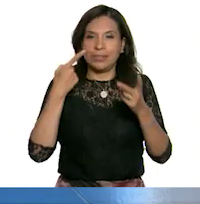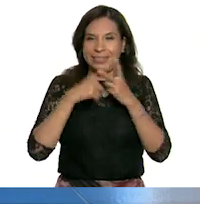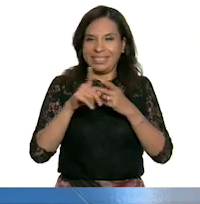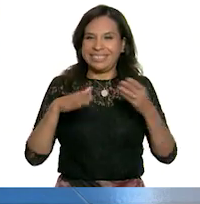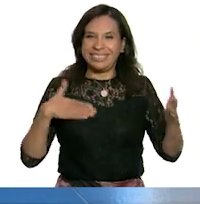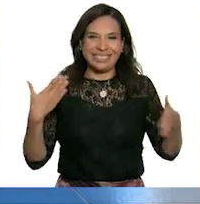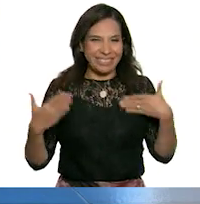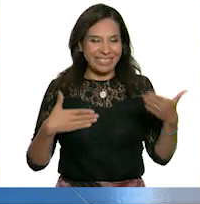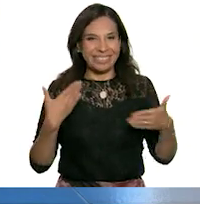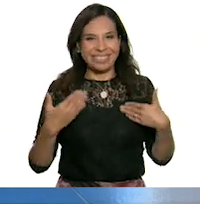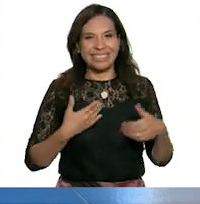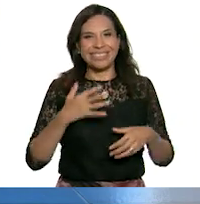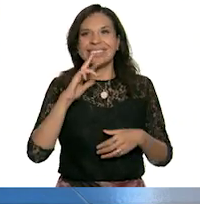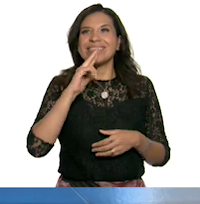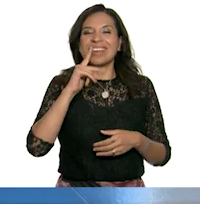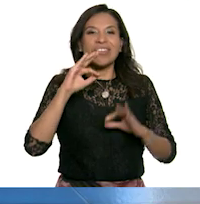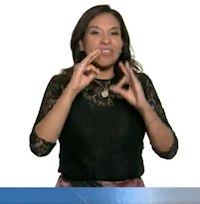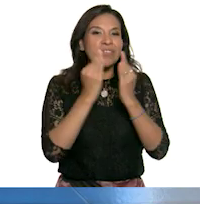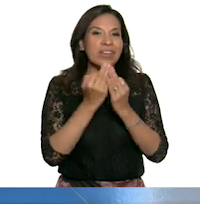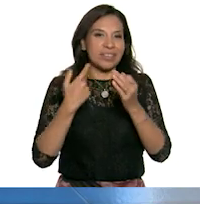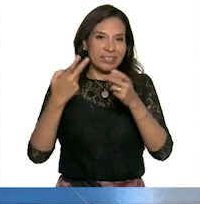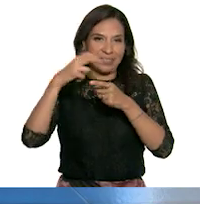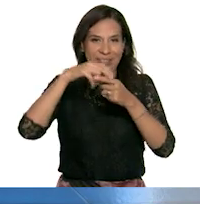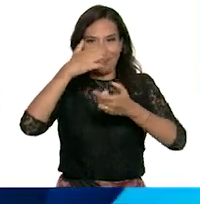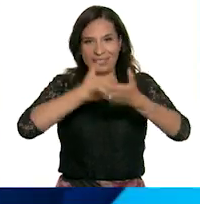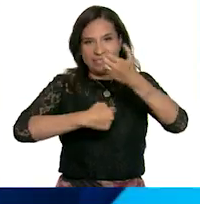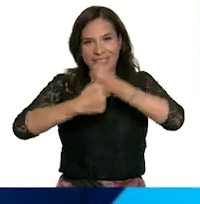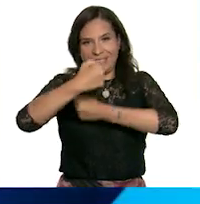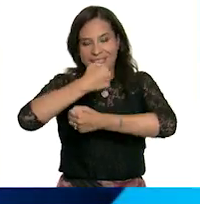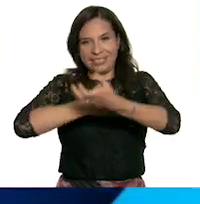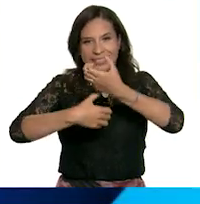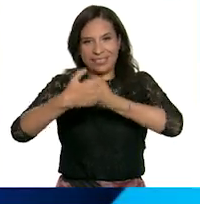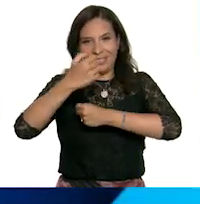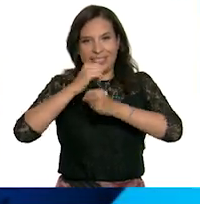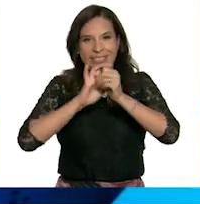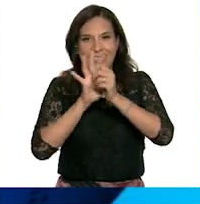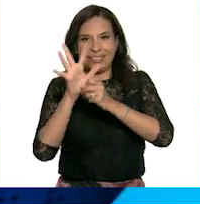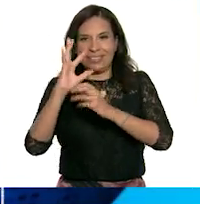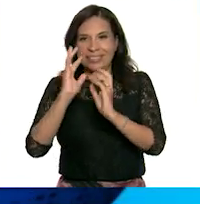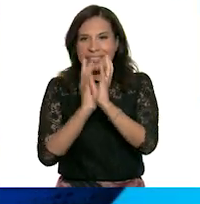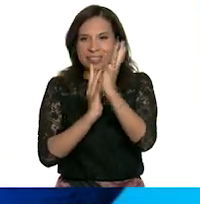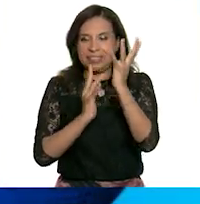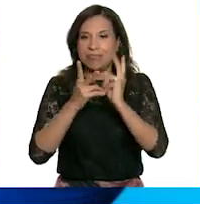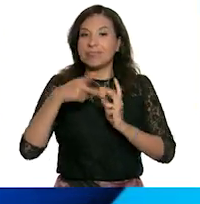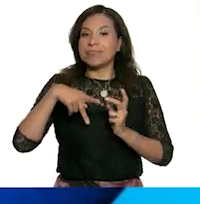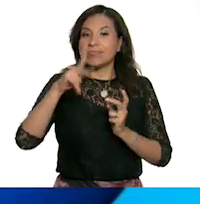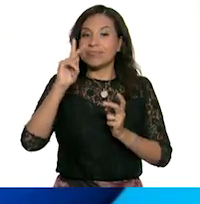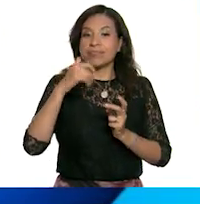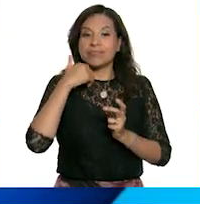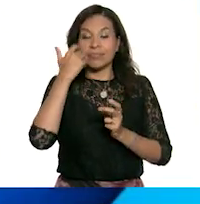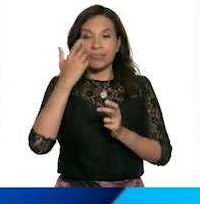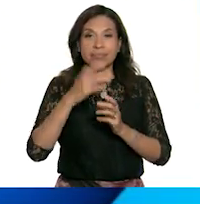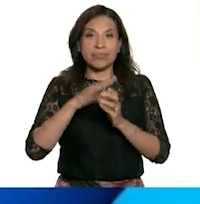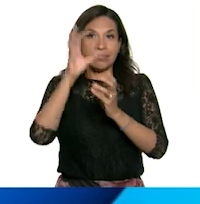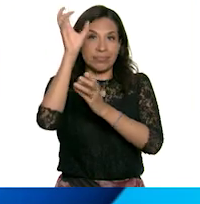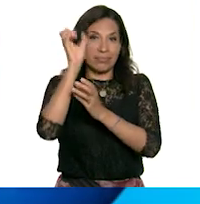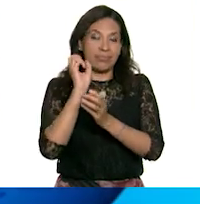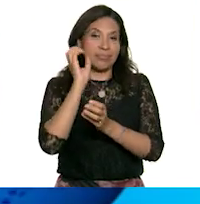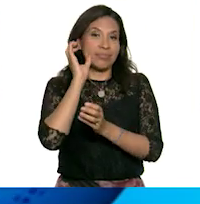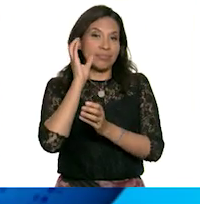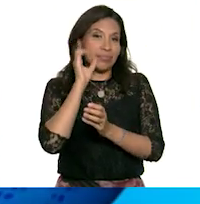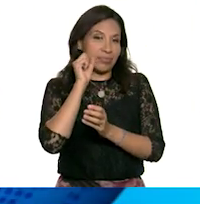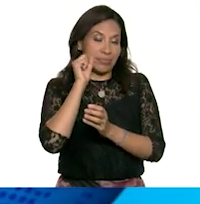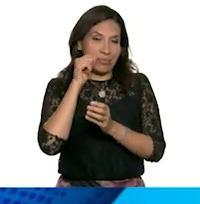fue divertido buscar la mejor manera de trepar por el tronco y subir entre las ramas pero cuando traté de jalar una naranja